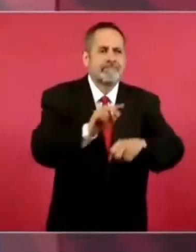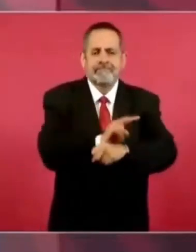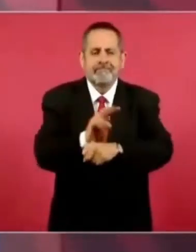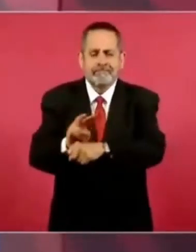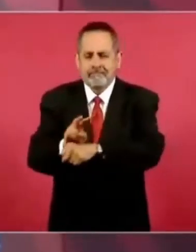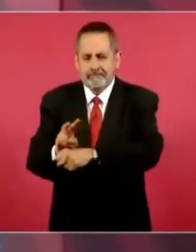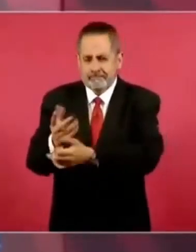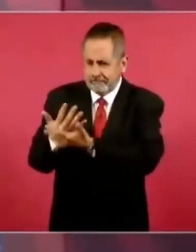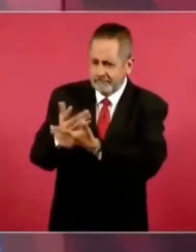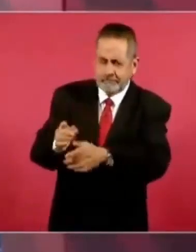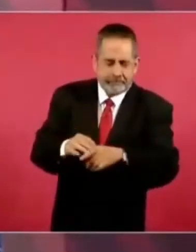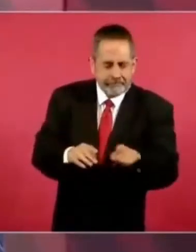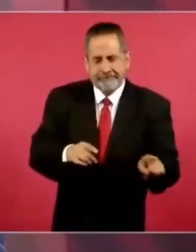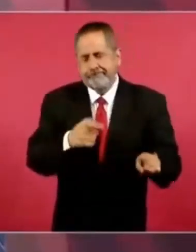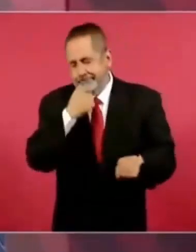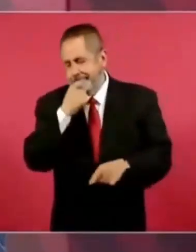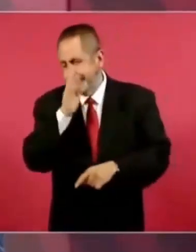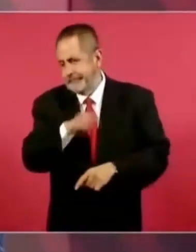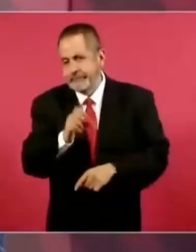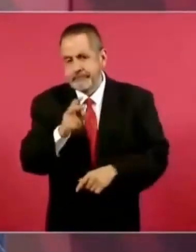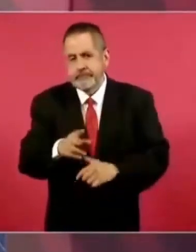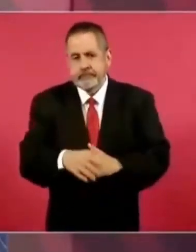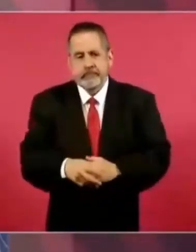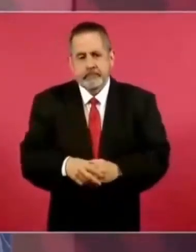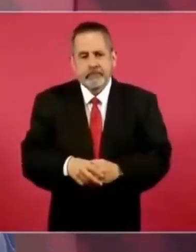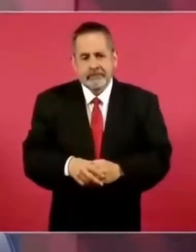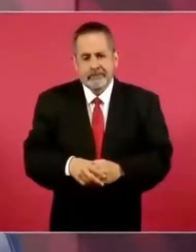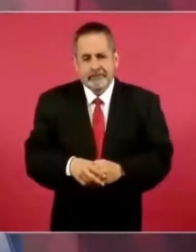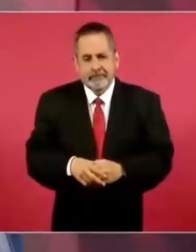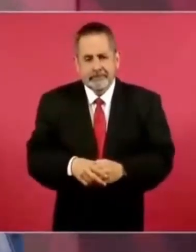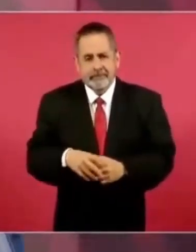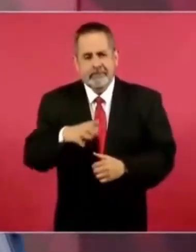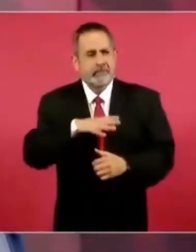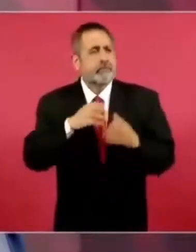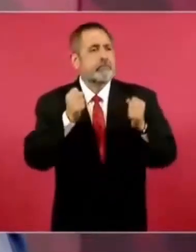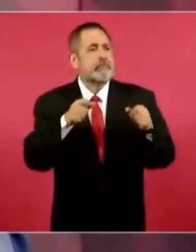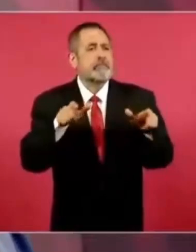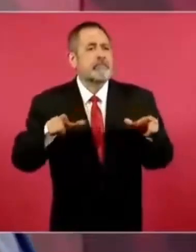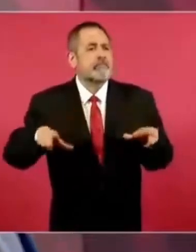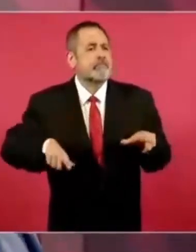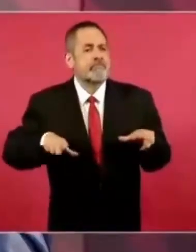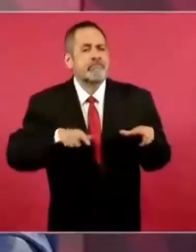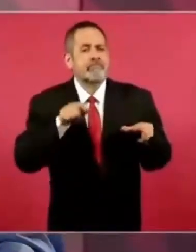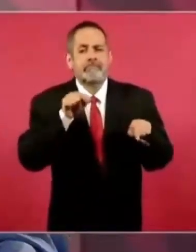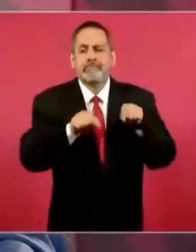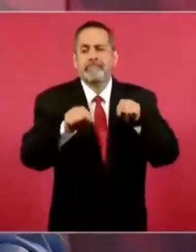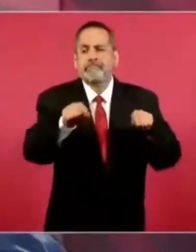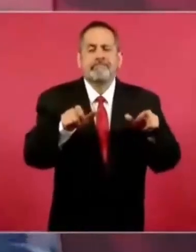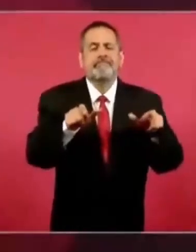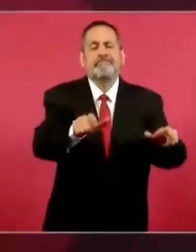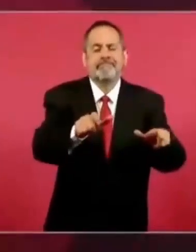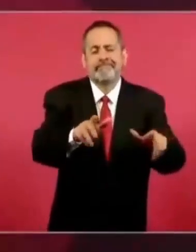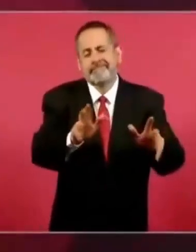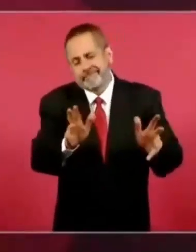Se reía Don Julio por la expresión, hay mucho gobierno. Bueno, entonces,